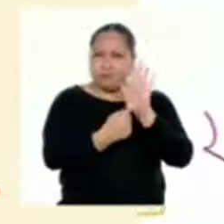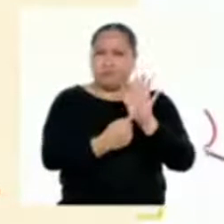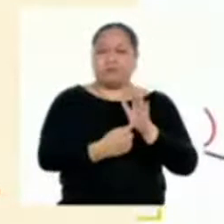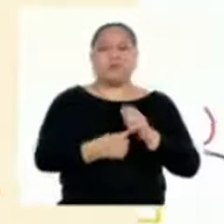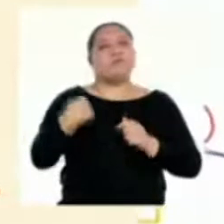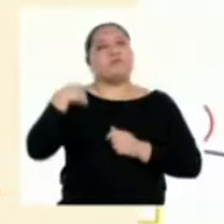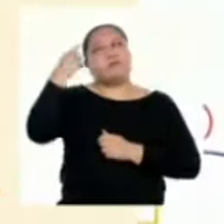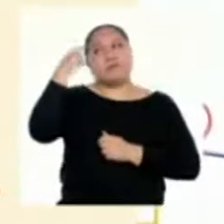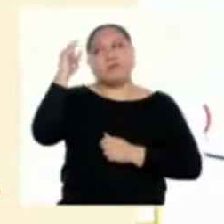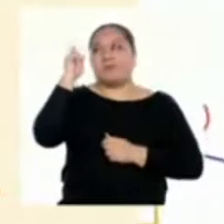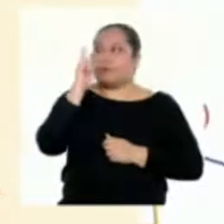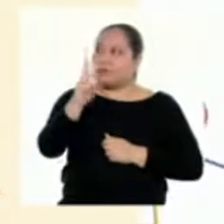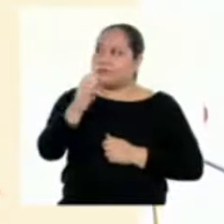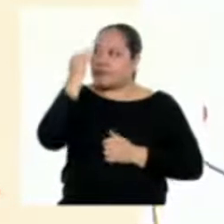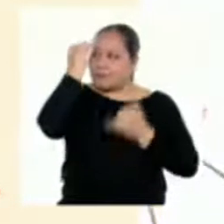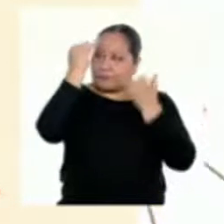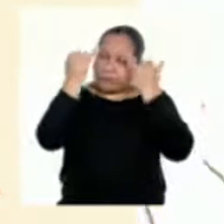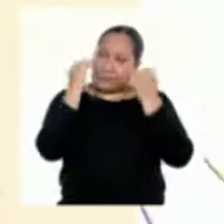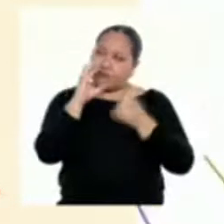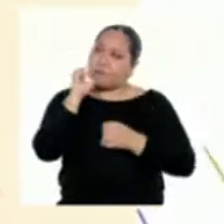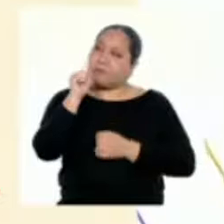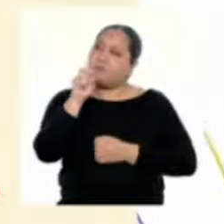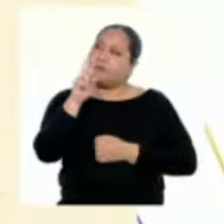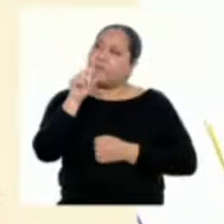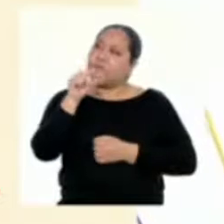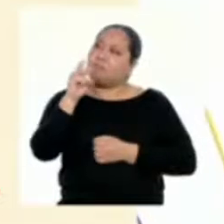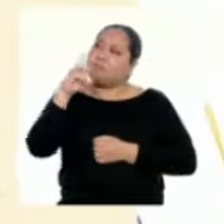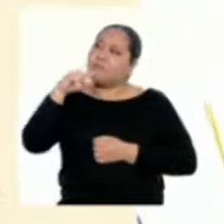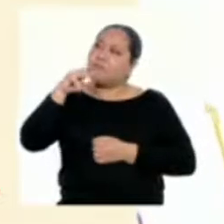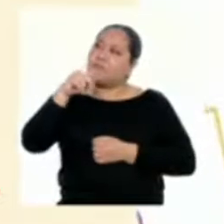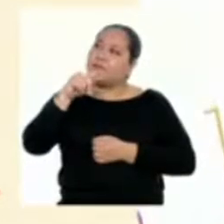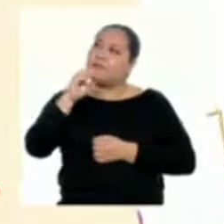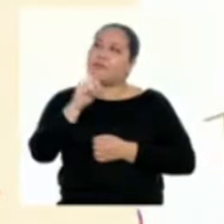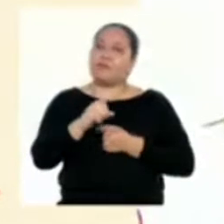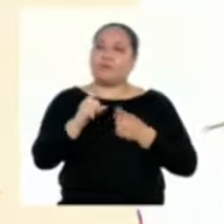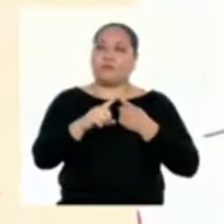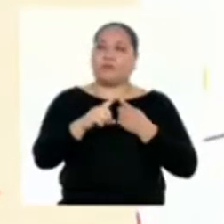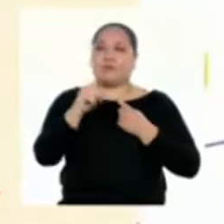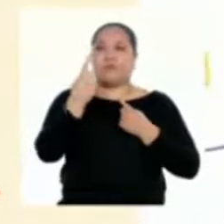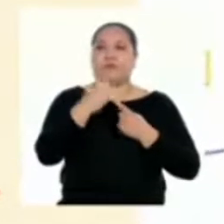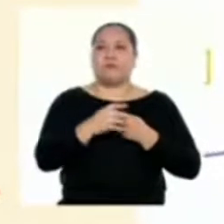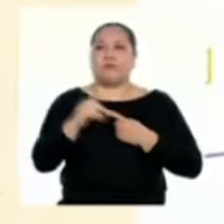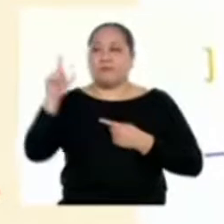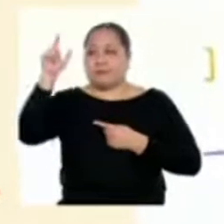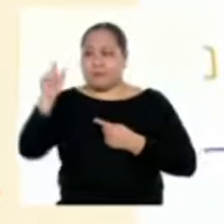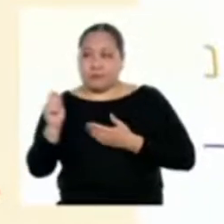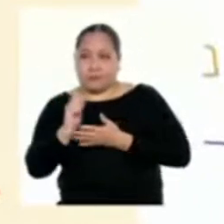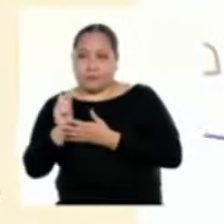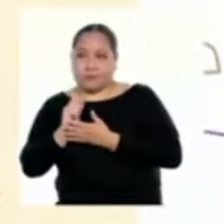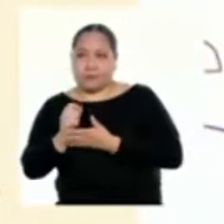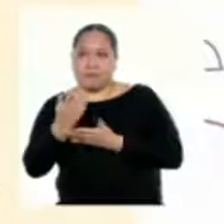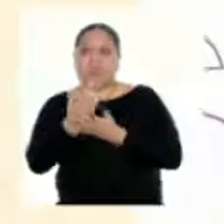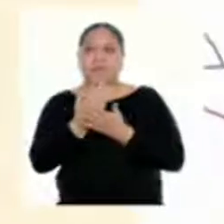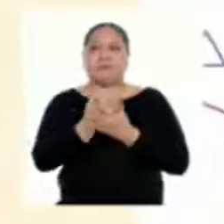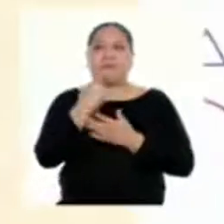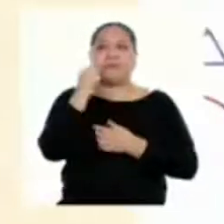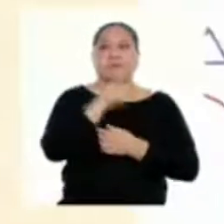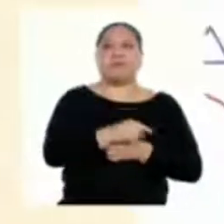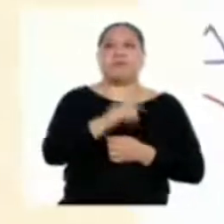que hay dos argumentos en este caso, profesora. ¿Y esos son? Primero, el autor sustenta su tesis en que los